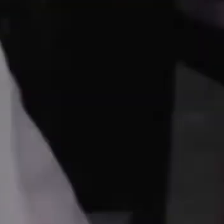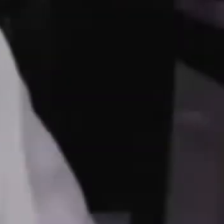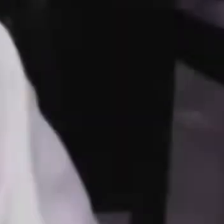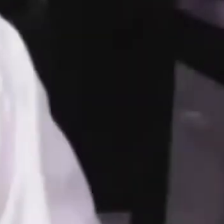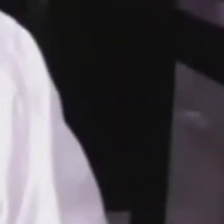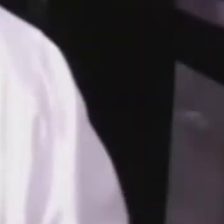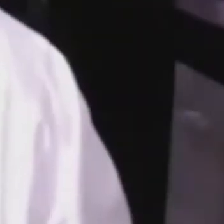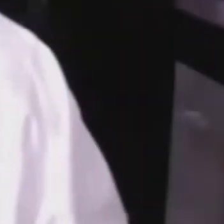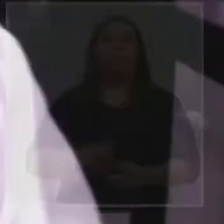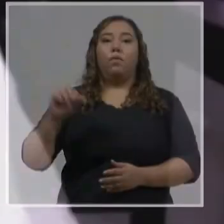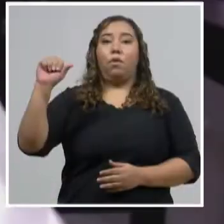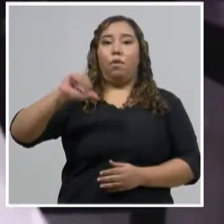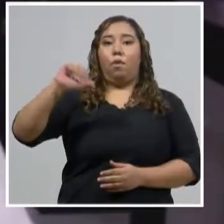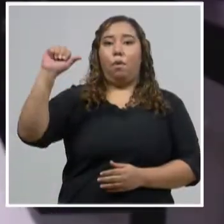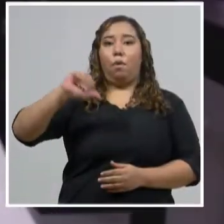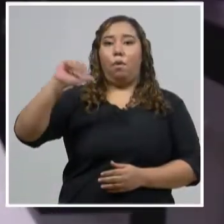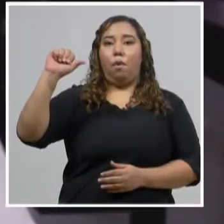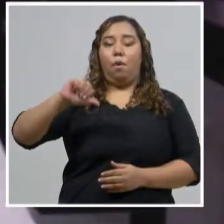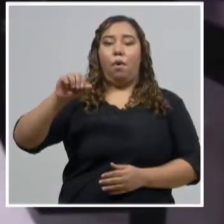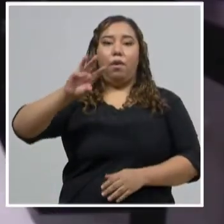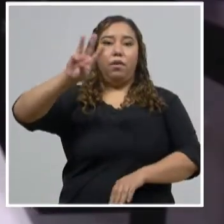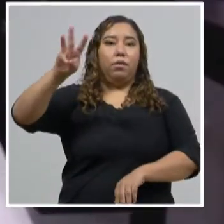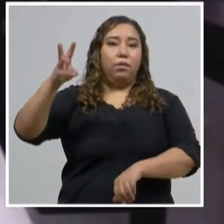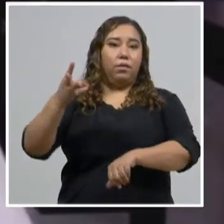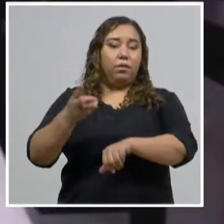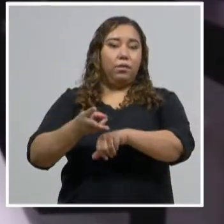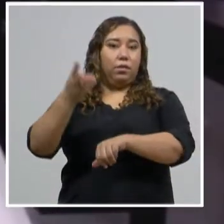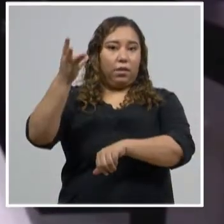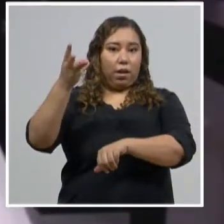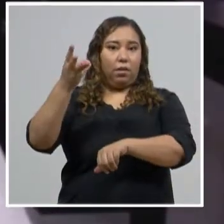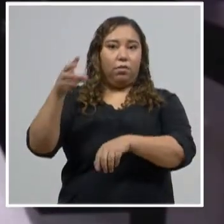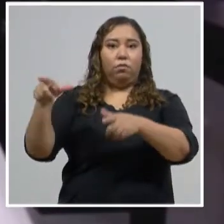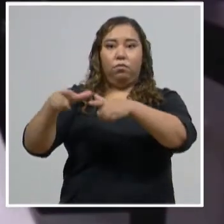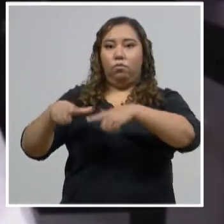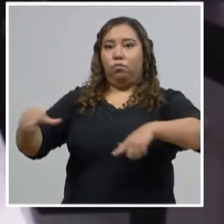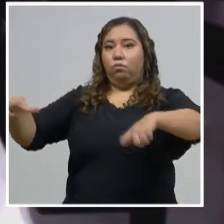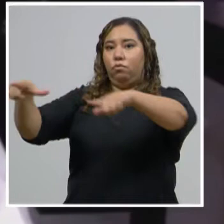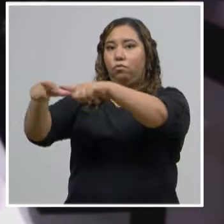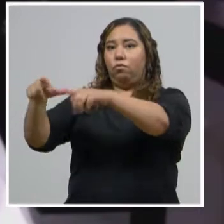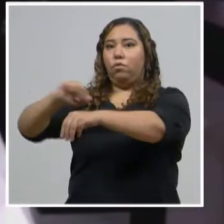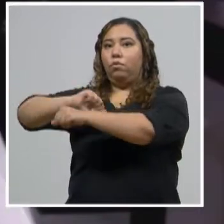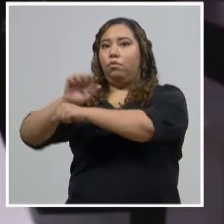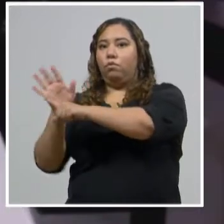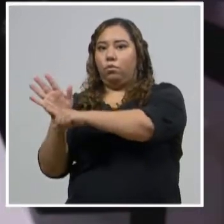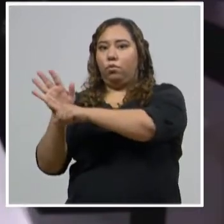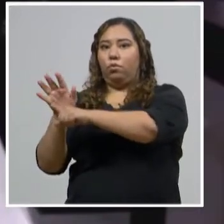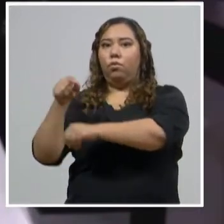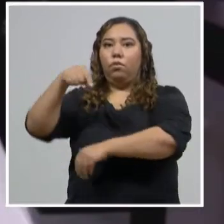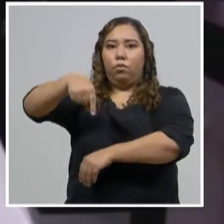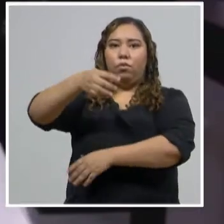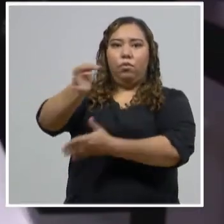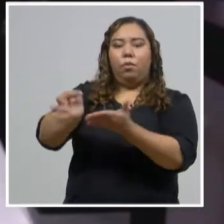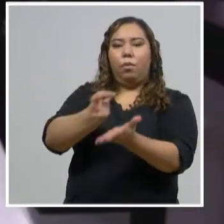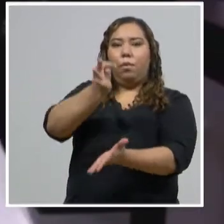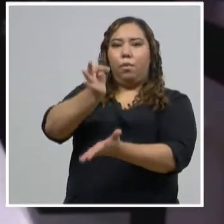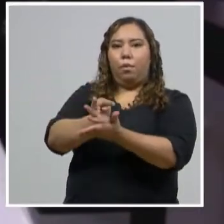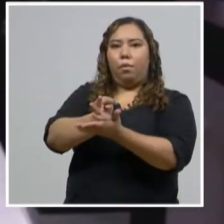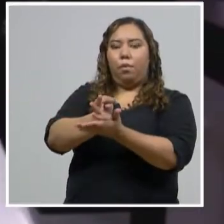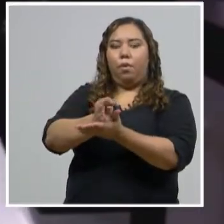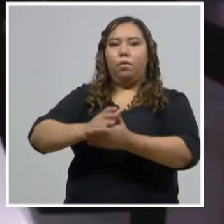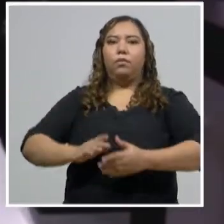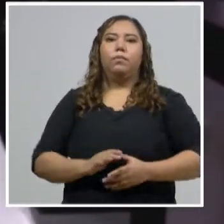Hoy estamos inaugurando el sexto centro de triaje en la capital, Centro de